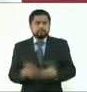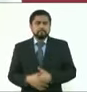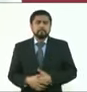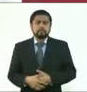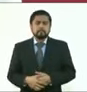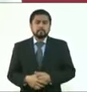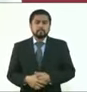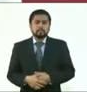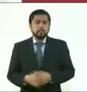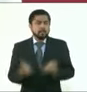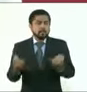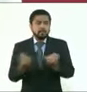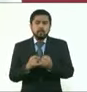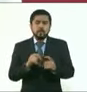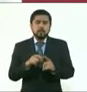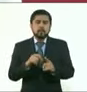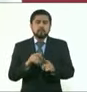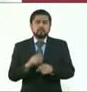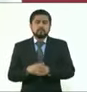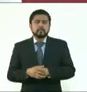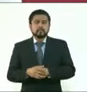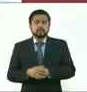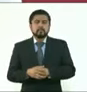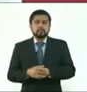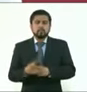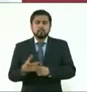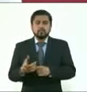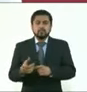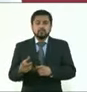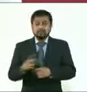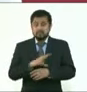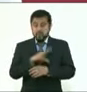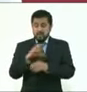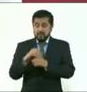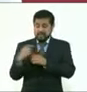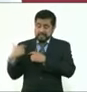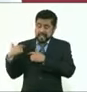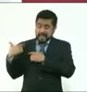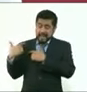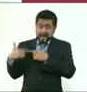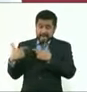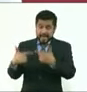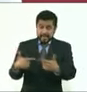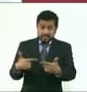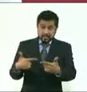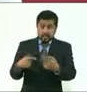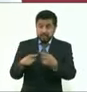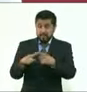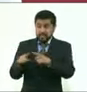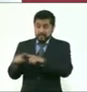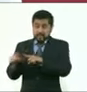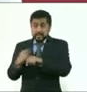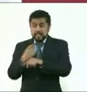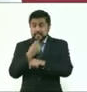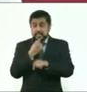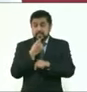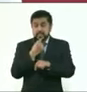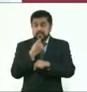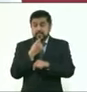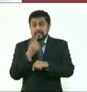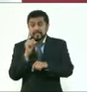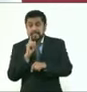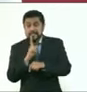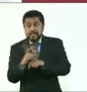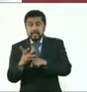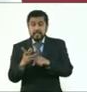lo que ha significado para una generación, porque es una generación o varias generaciones de niños y niñas, el no